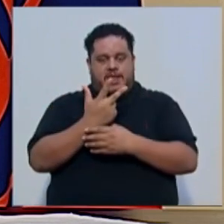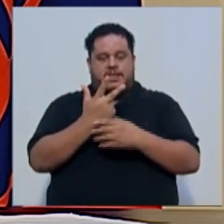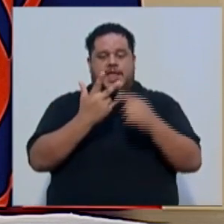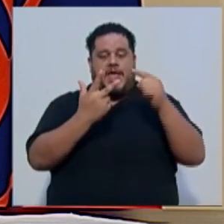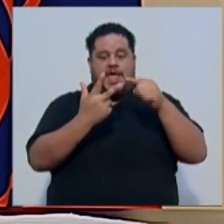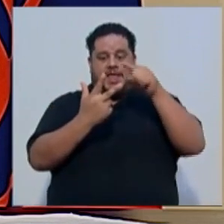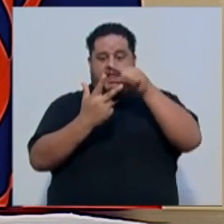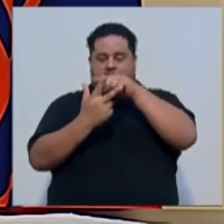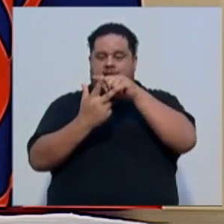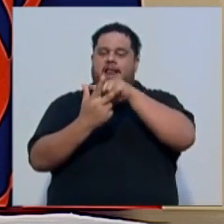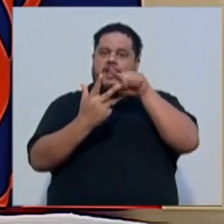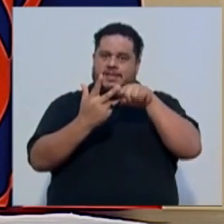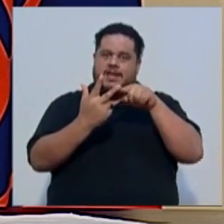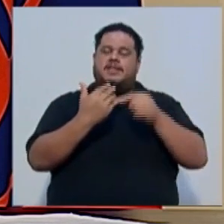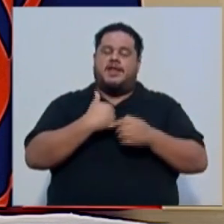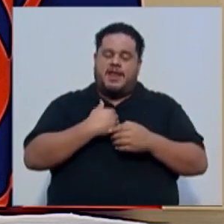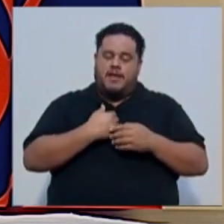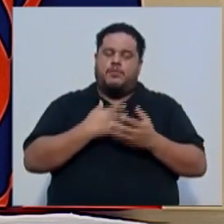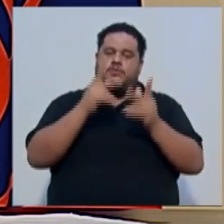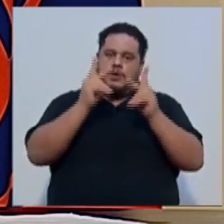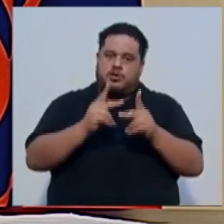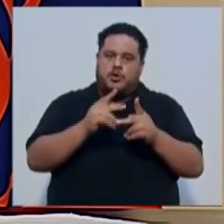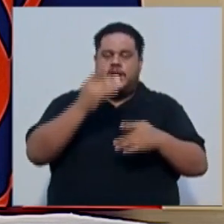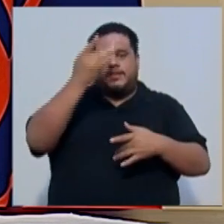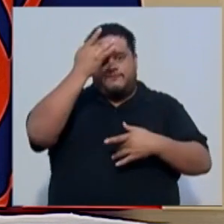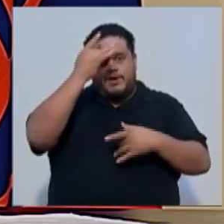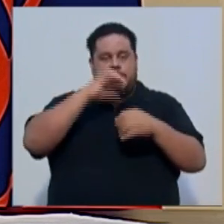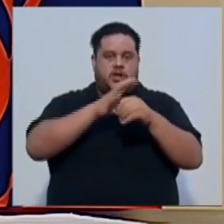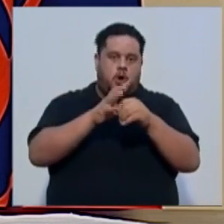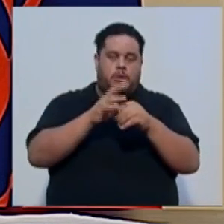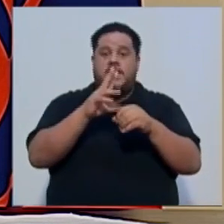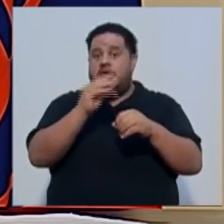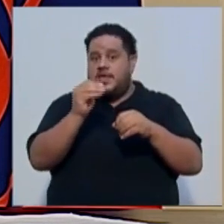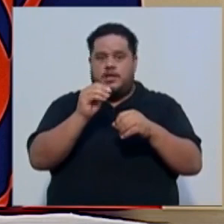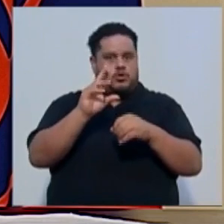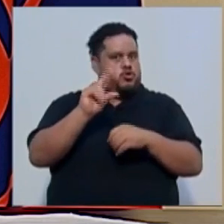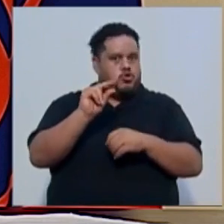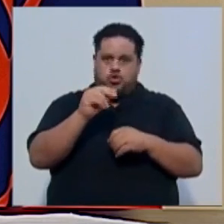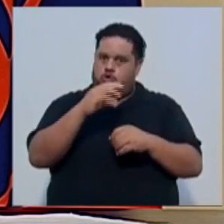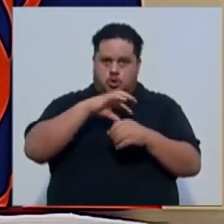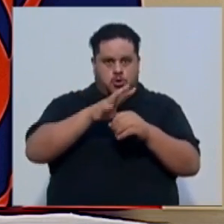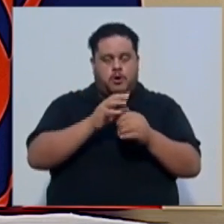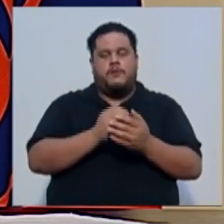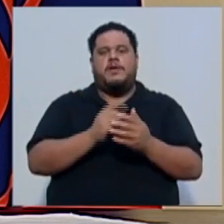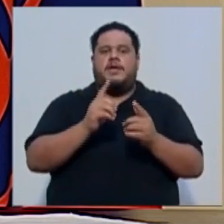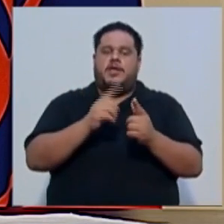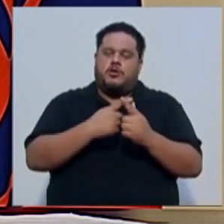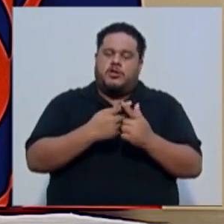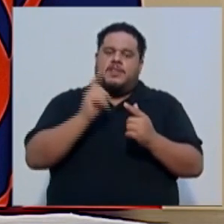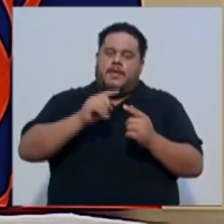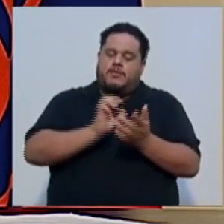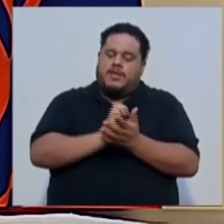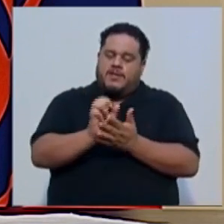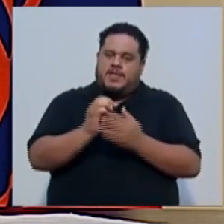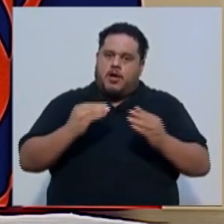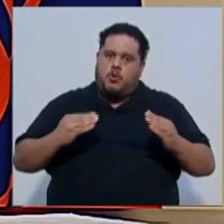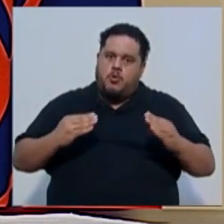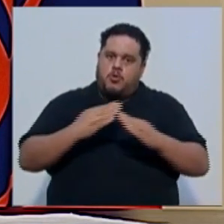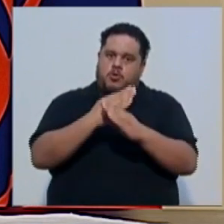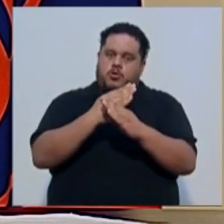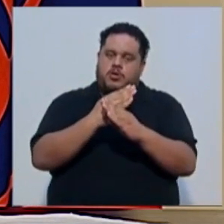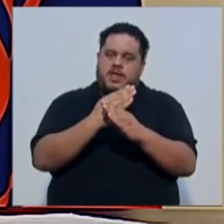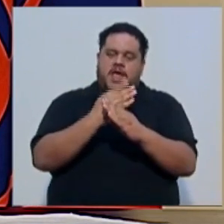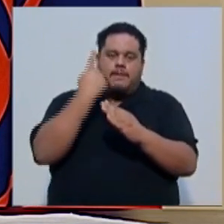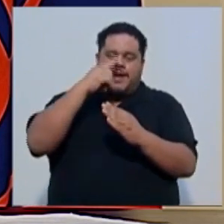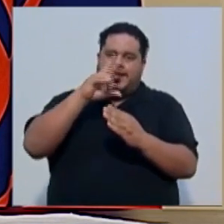pacientes COVID y no COVID. Entonces teníamos que asegurar que nunca se diera un cruce entre pacientes para así evitar